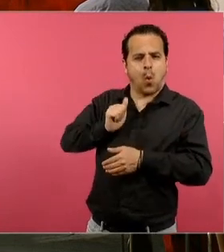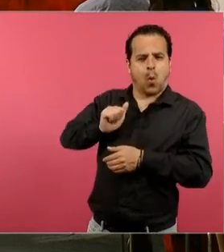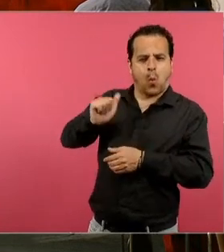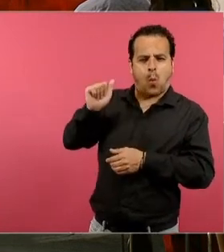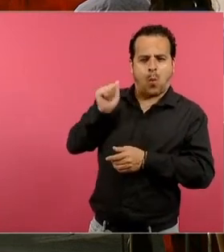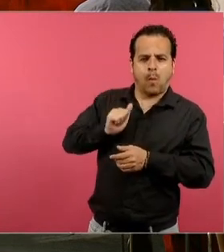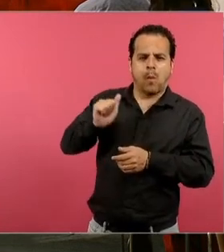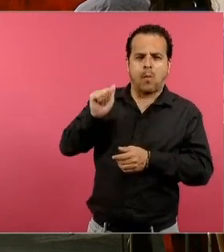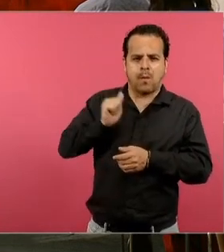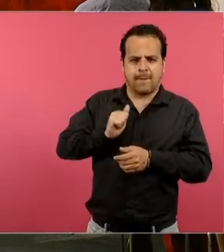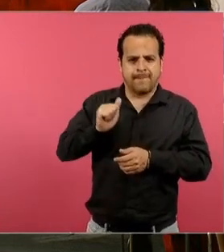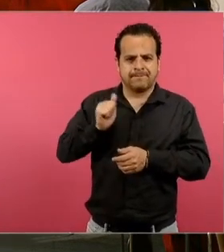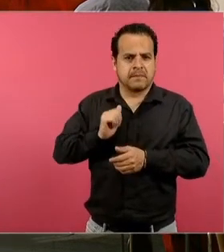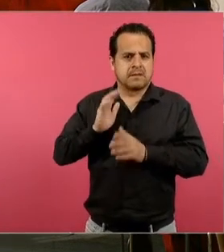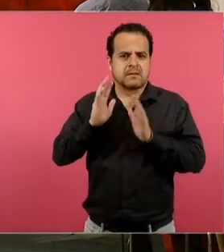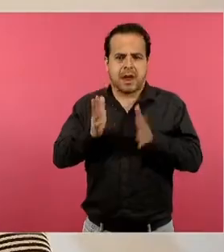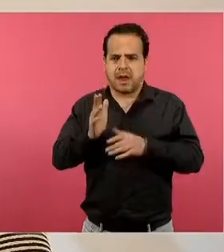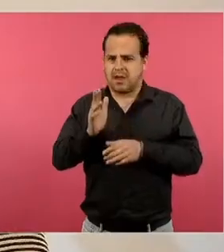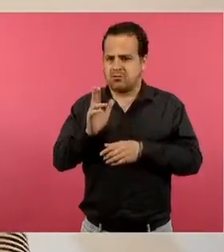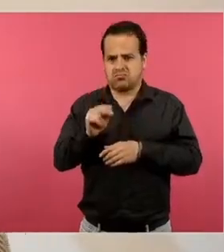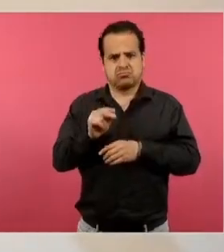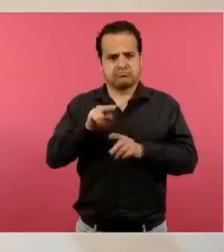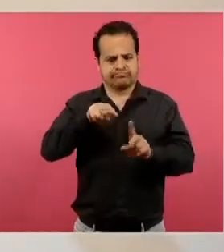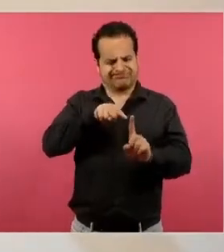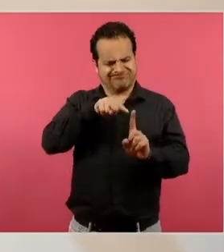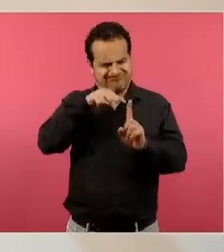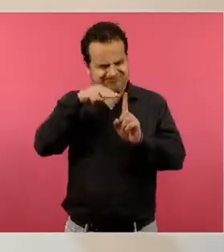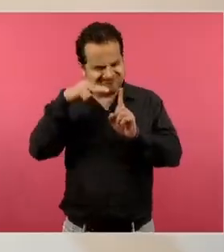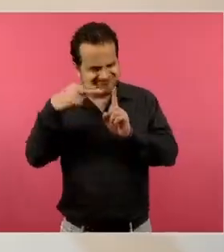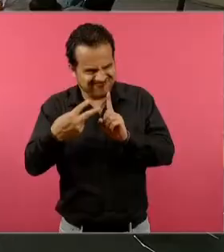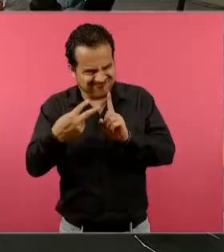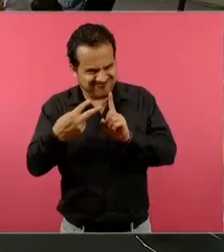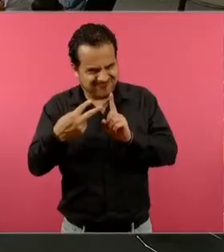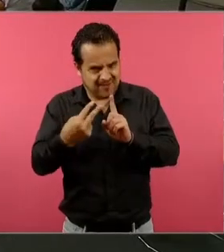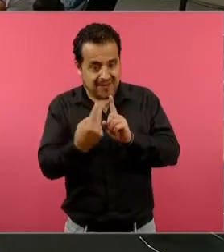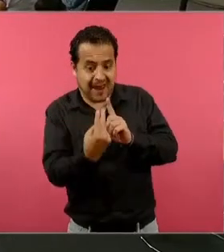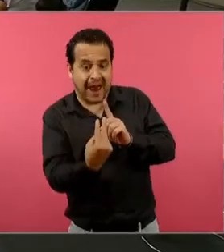replantear nuevos enfoques de enseñanza. La siguiente, por favor.